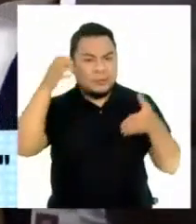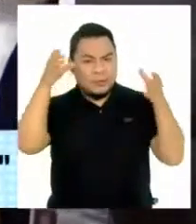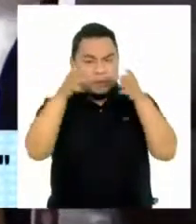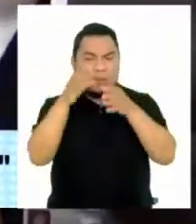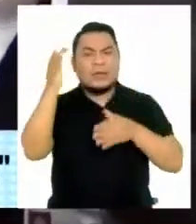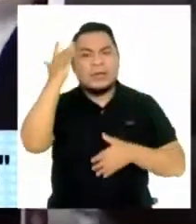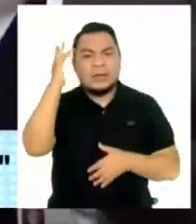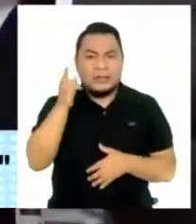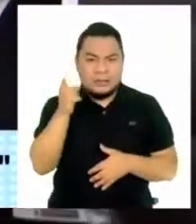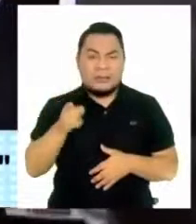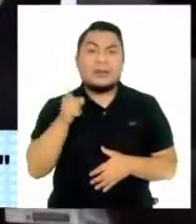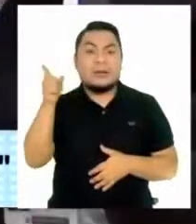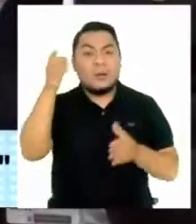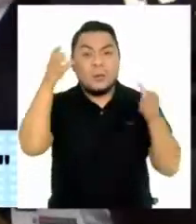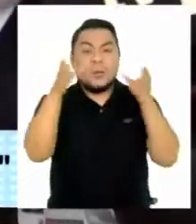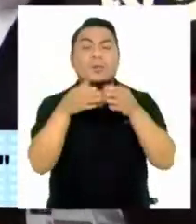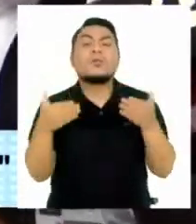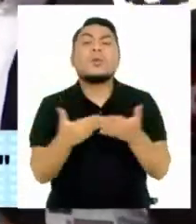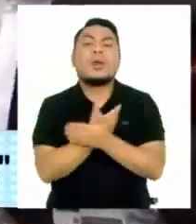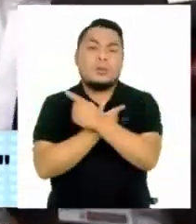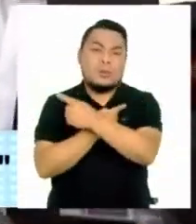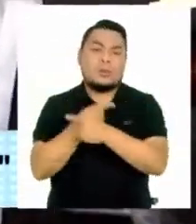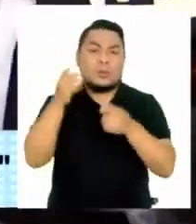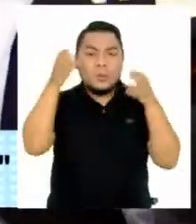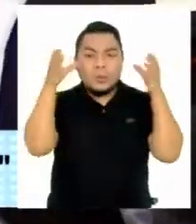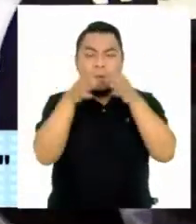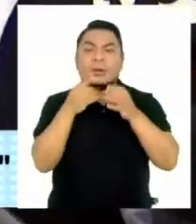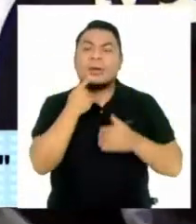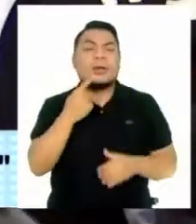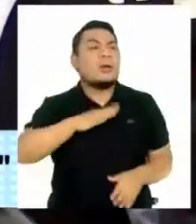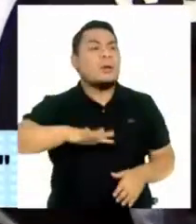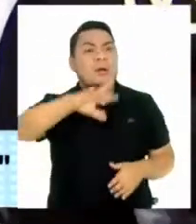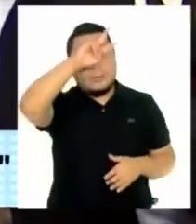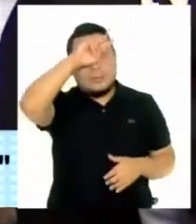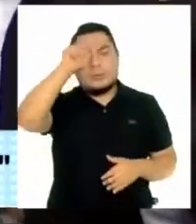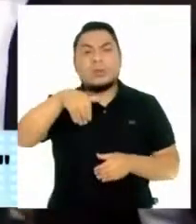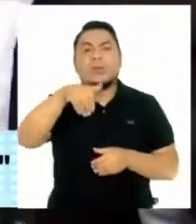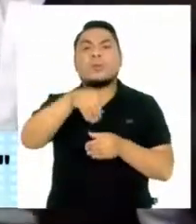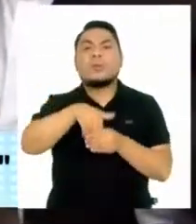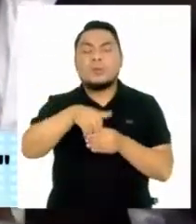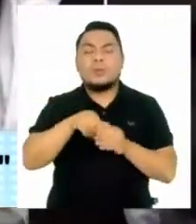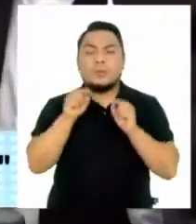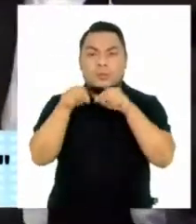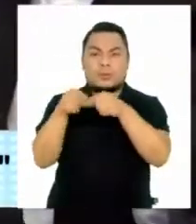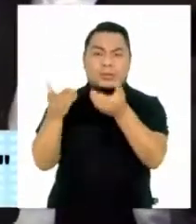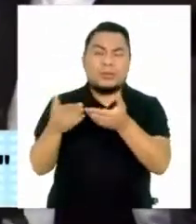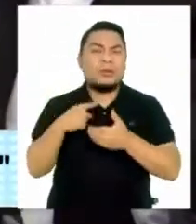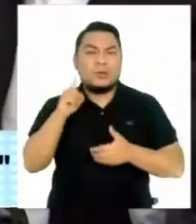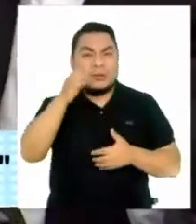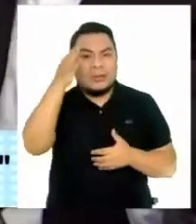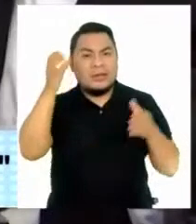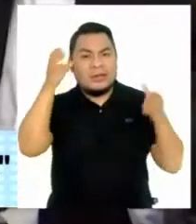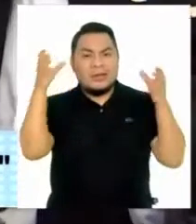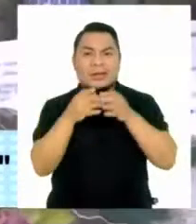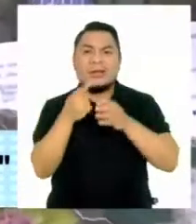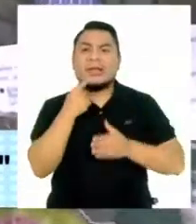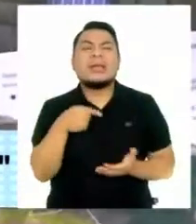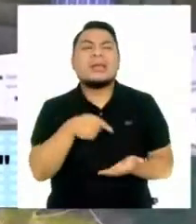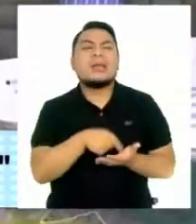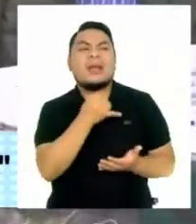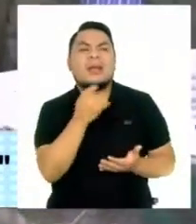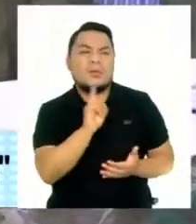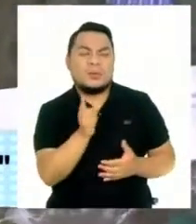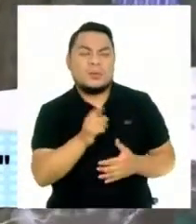Este es un Congreso nuevo. Este es un Congreso puesto por el país. Y yo no creo que este Congreso le debe algo a alguien.